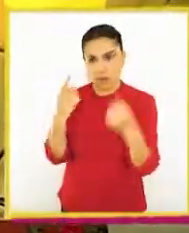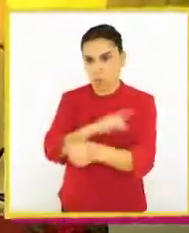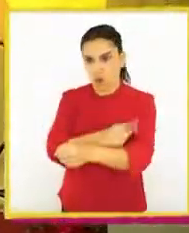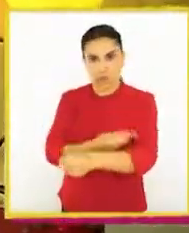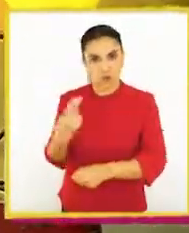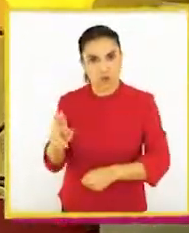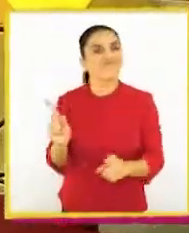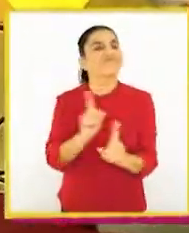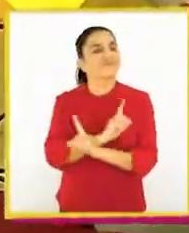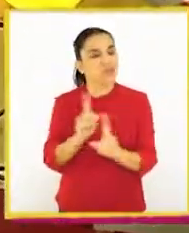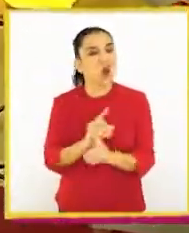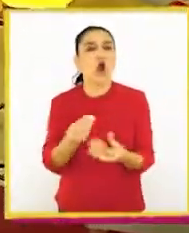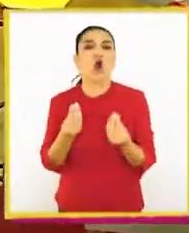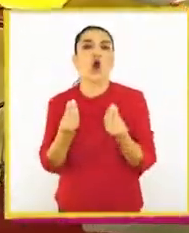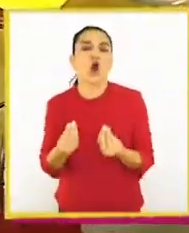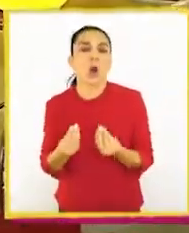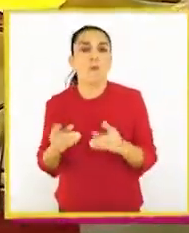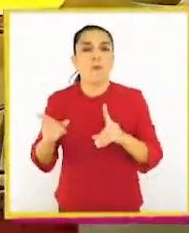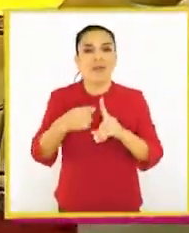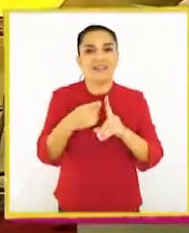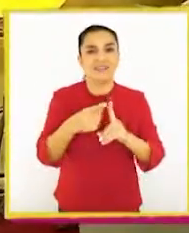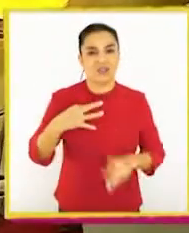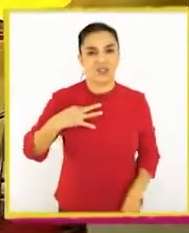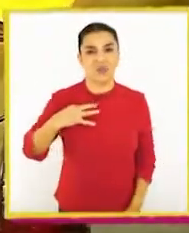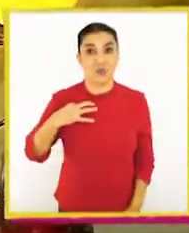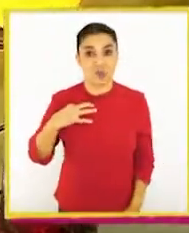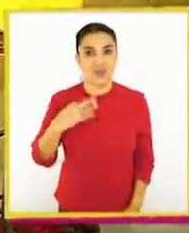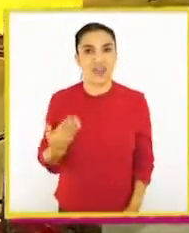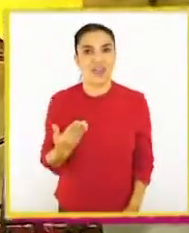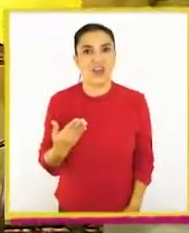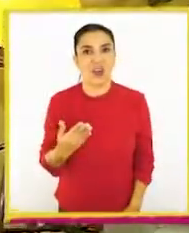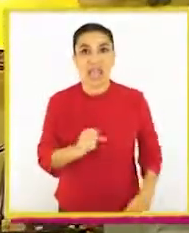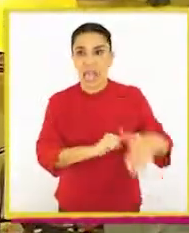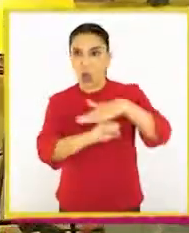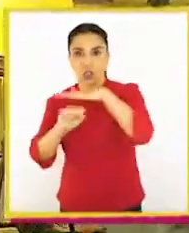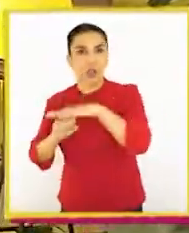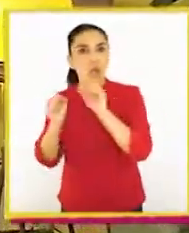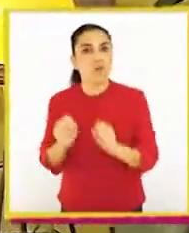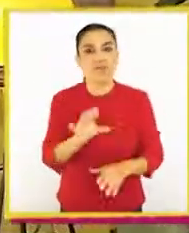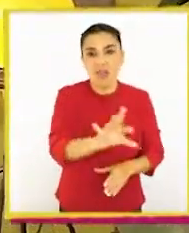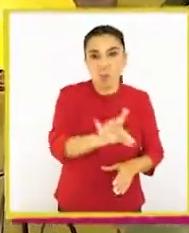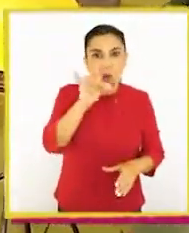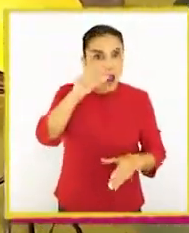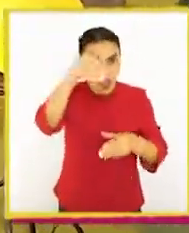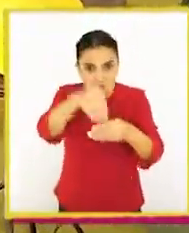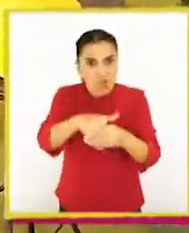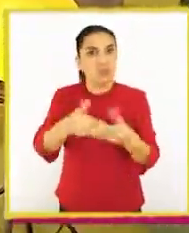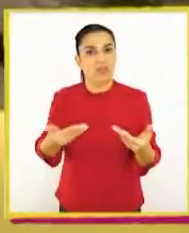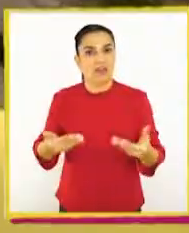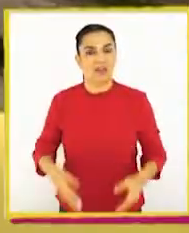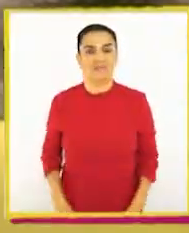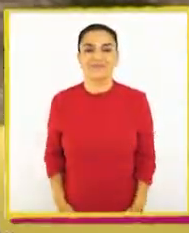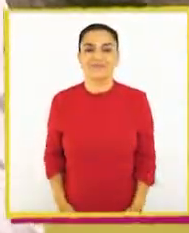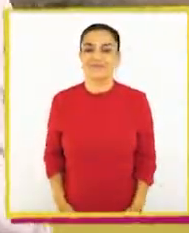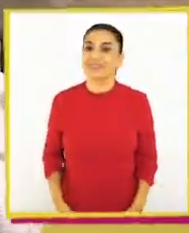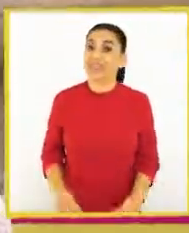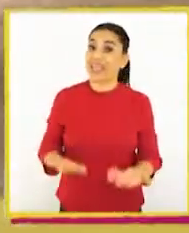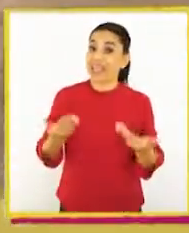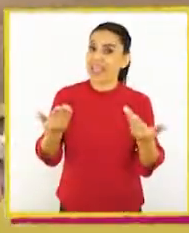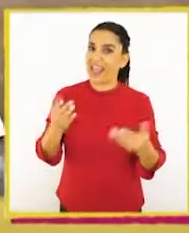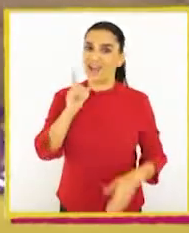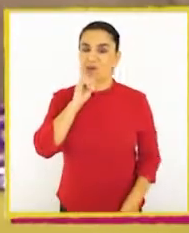y además, cómo funciona la participación ciudadana y los cargos que podemos elegir con nuestros votos. Y,